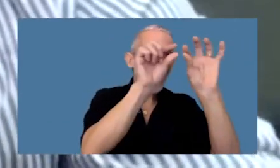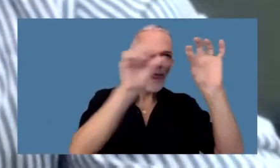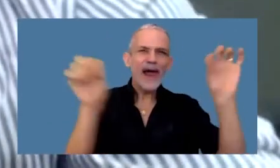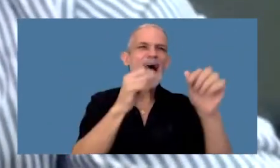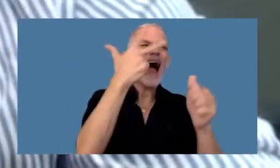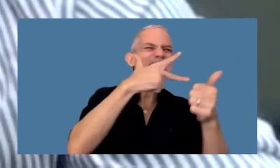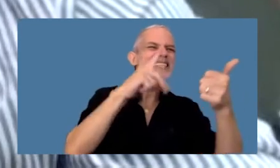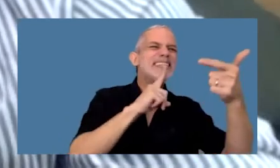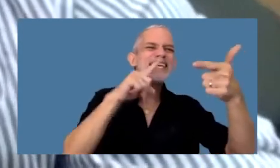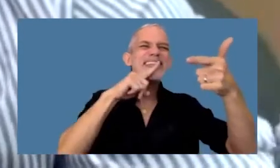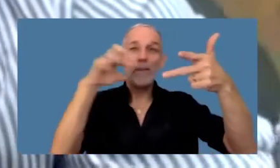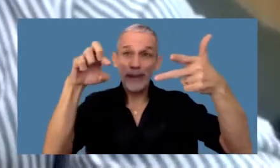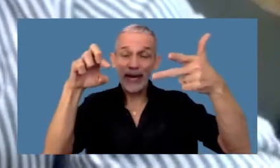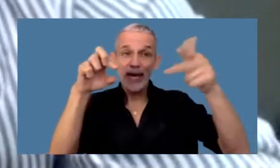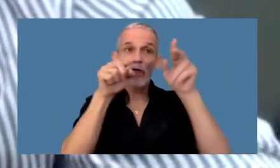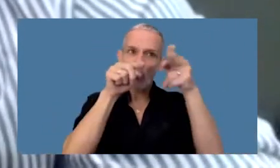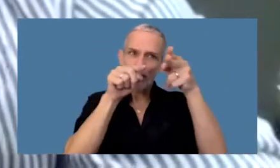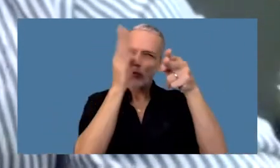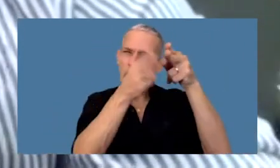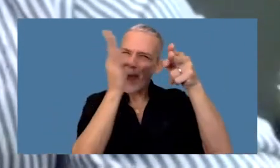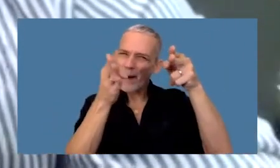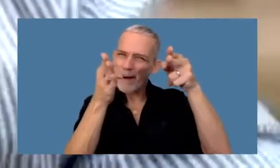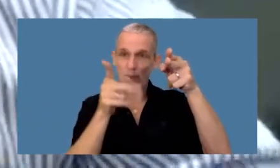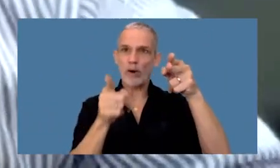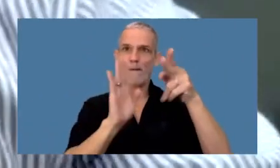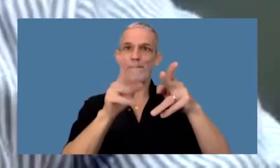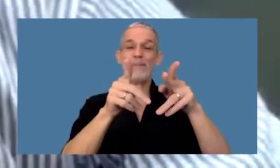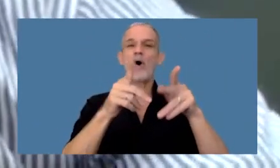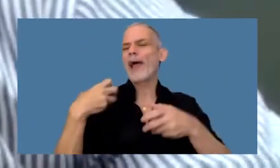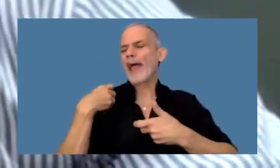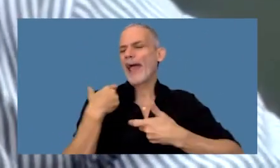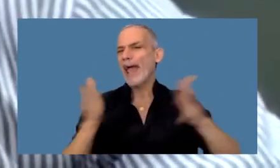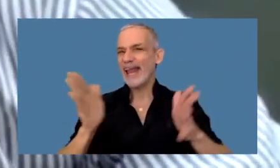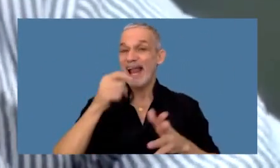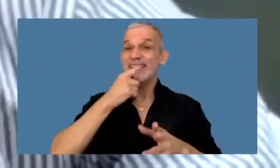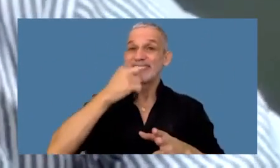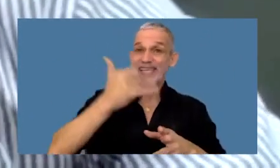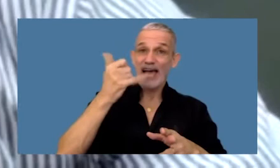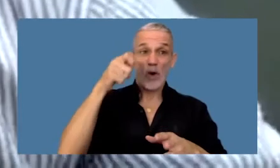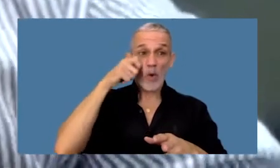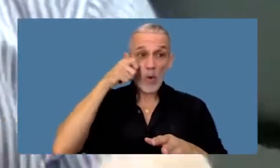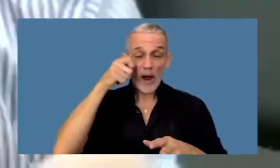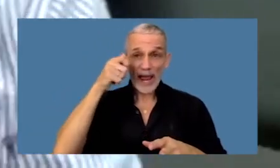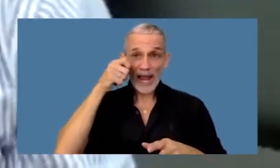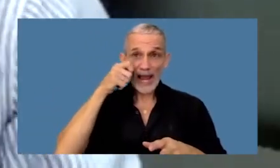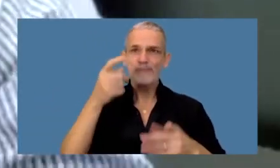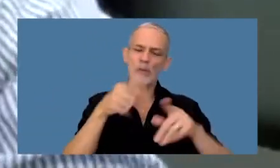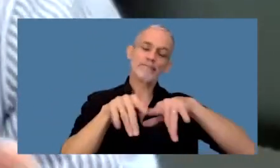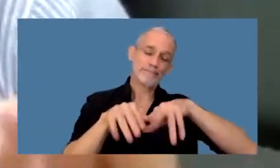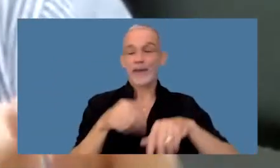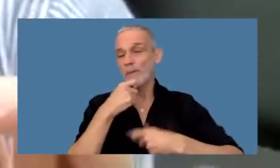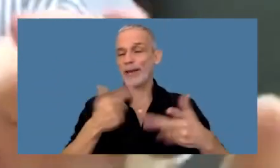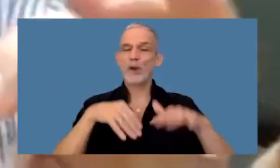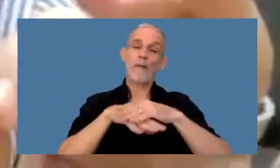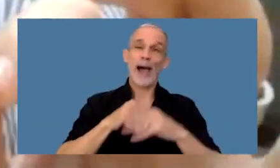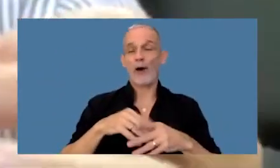HTTP dos puntos barra barra en general cuando Google vos escribís por ejemplo el